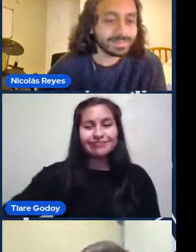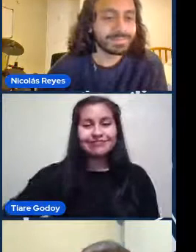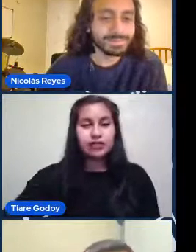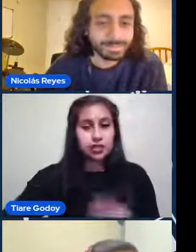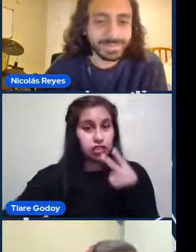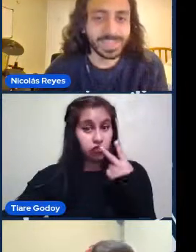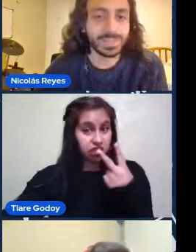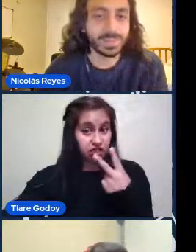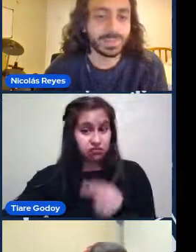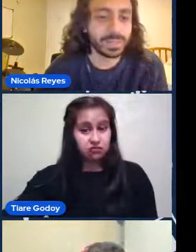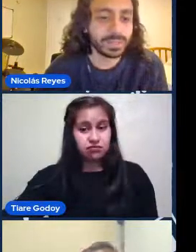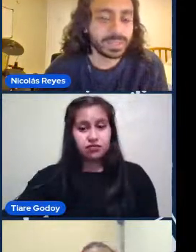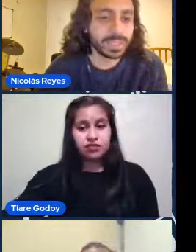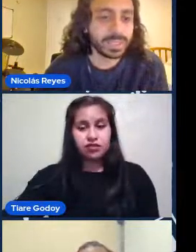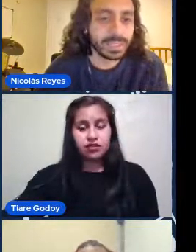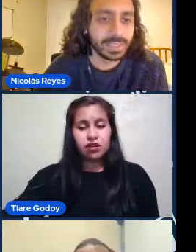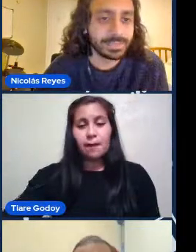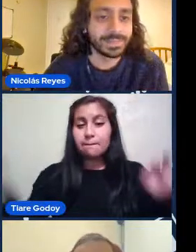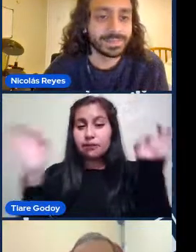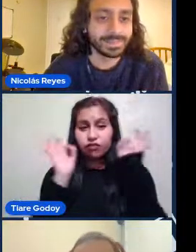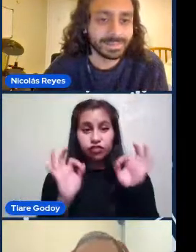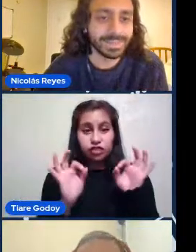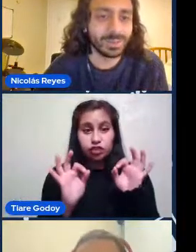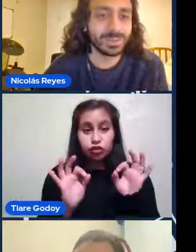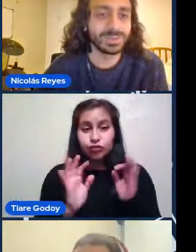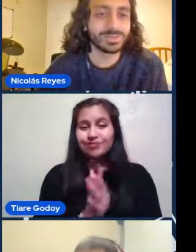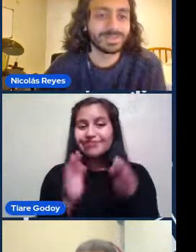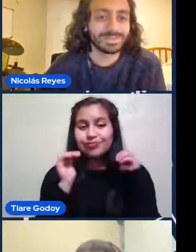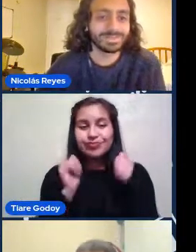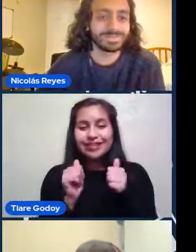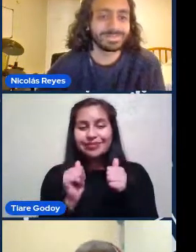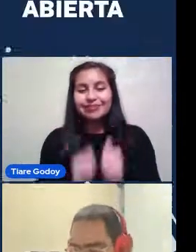¿Ese ve? Ya, perfecto. perfecto. Súper.